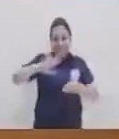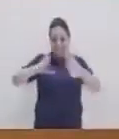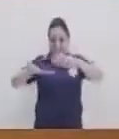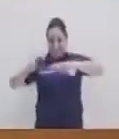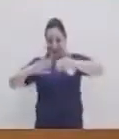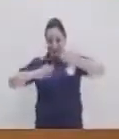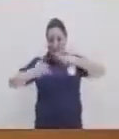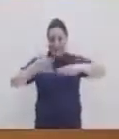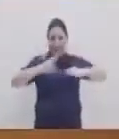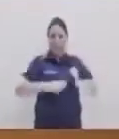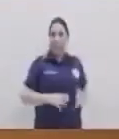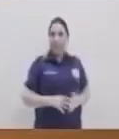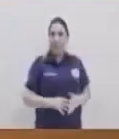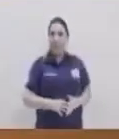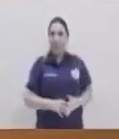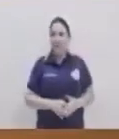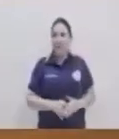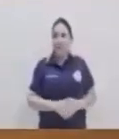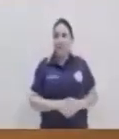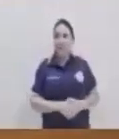cambiamos nuestro punto de apoyo.